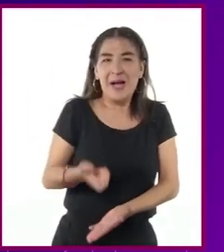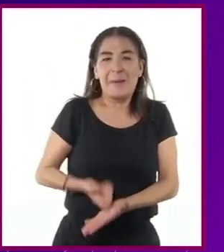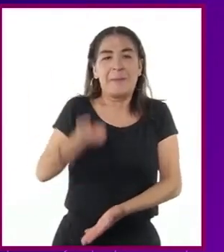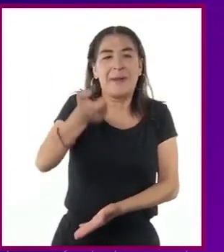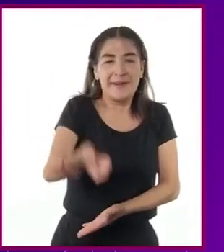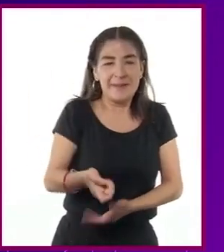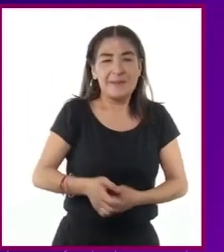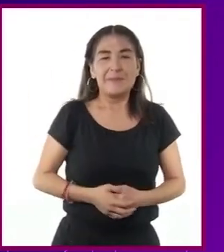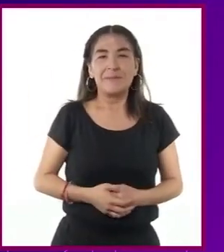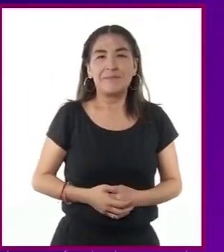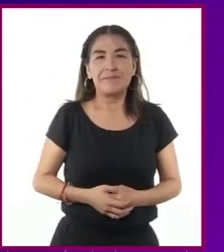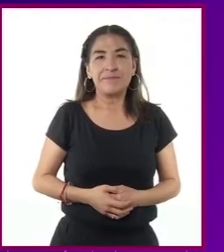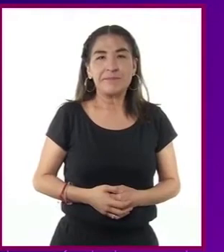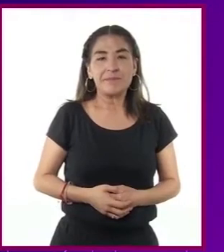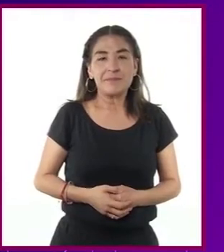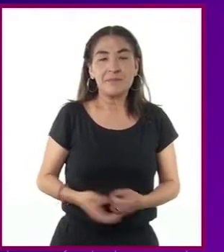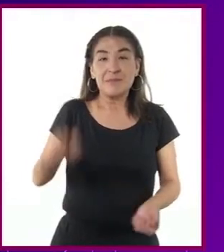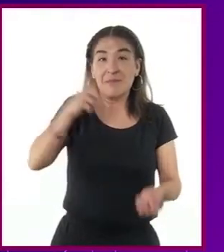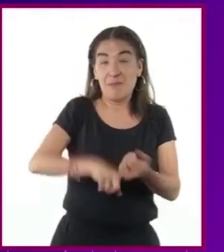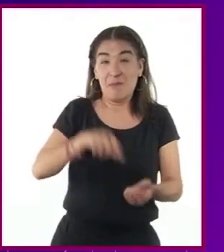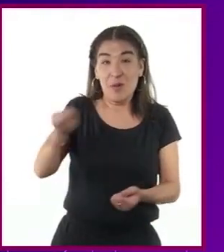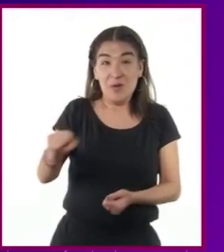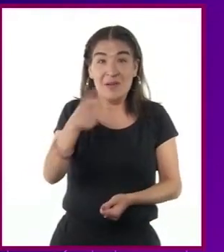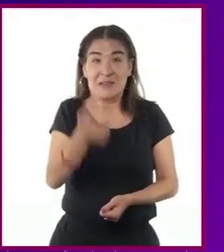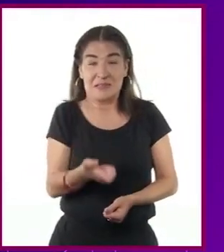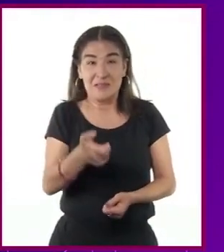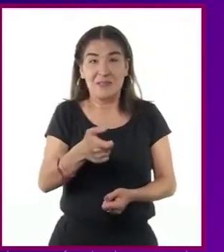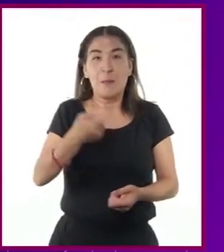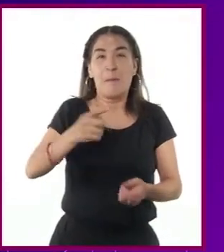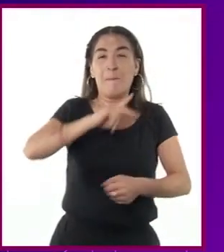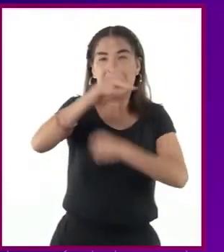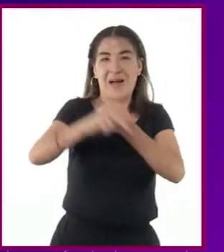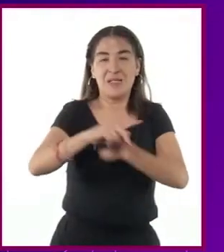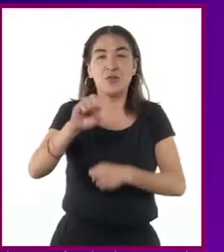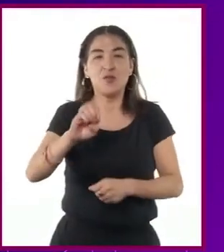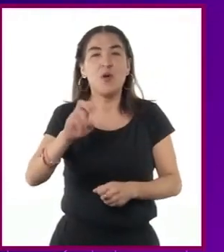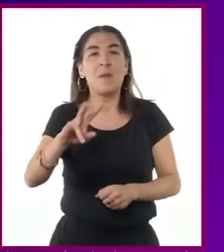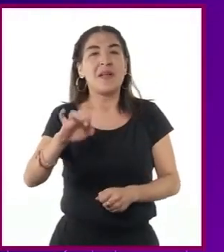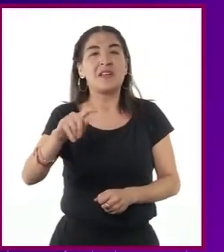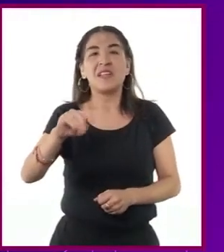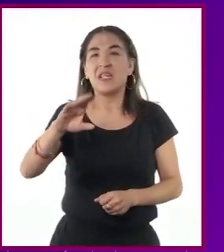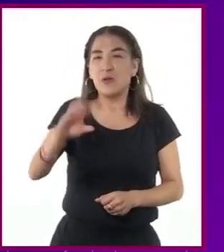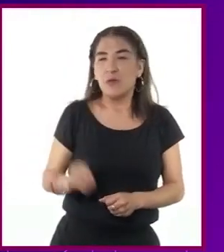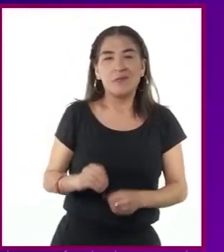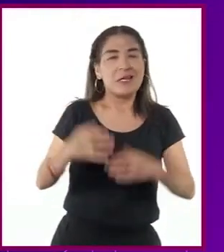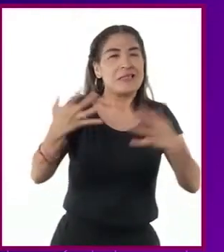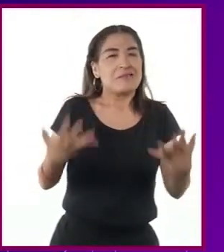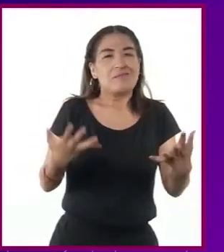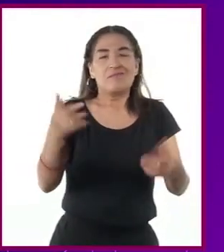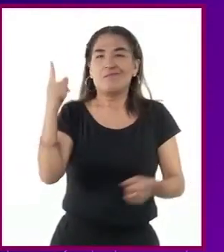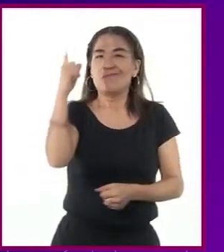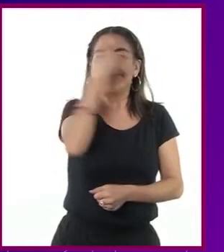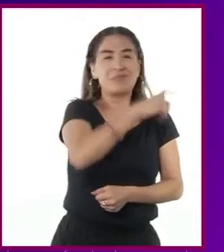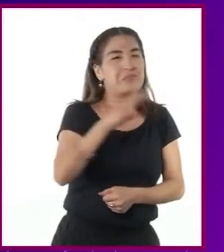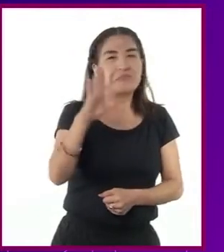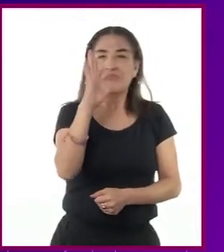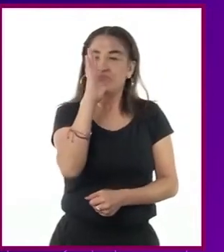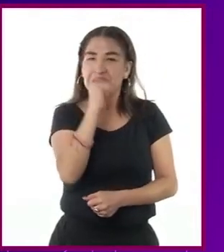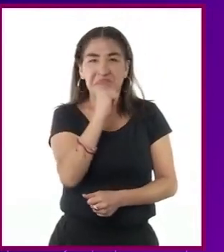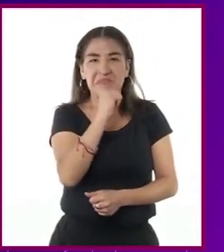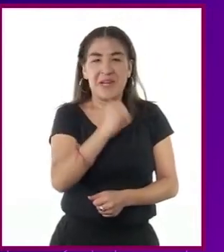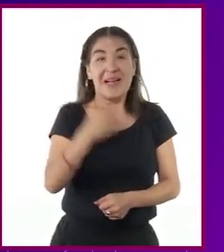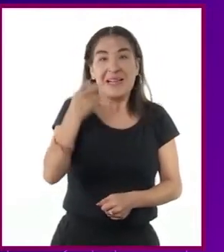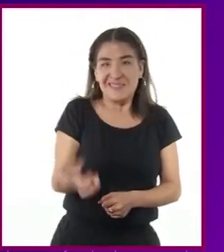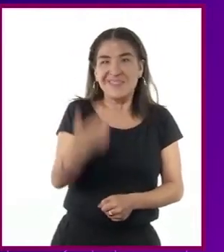la economía soviética simplemente no aguantó. Esa es una de las razones, quizá la